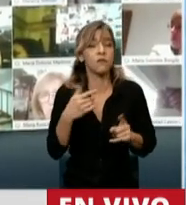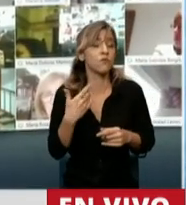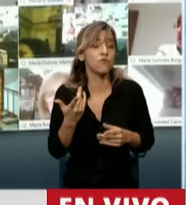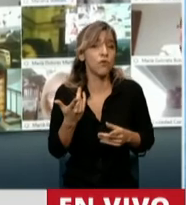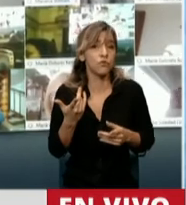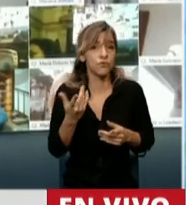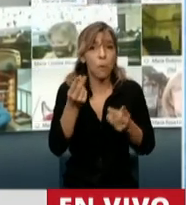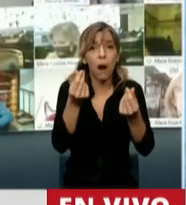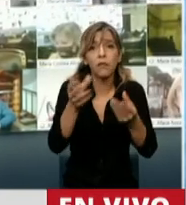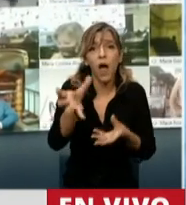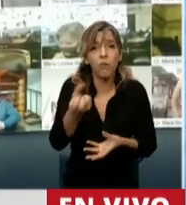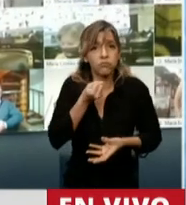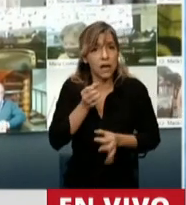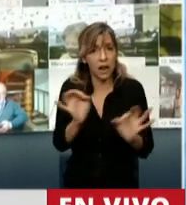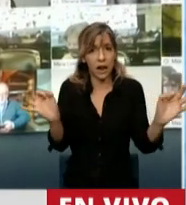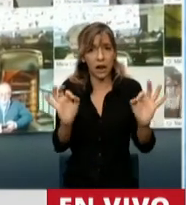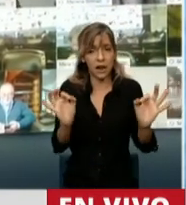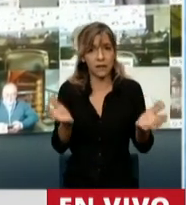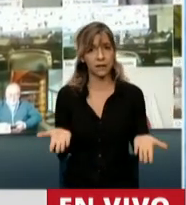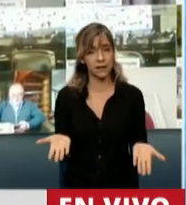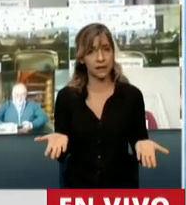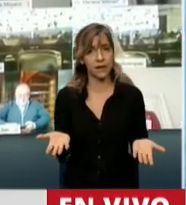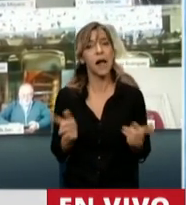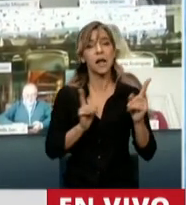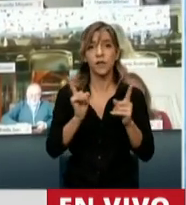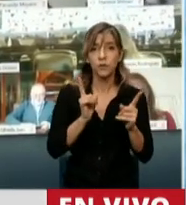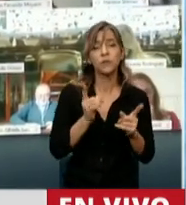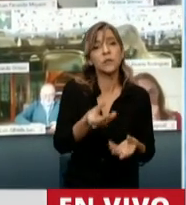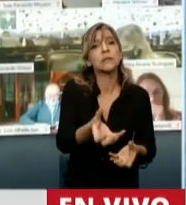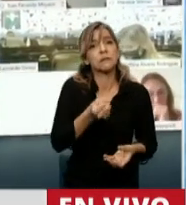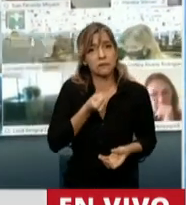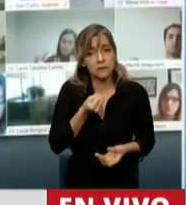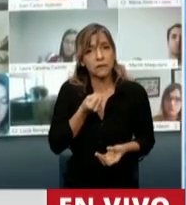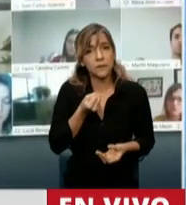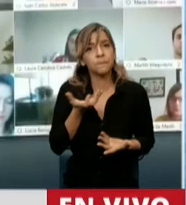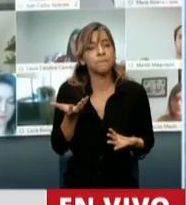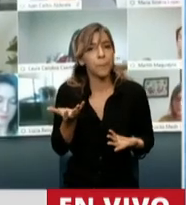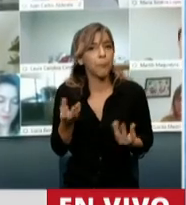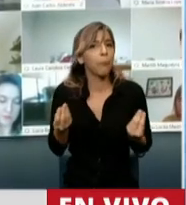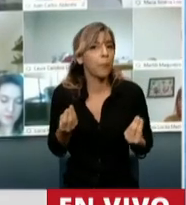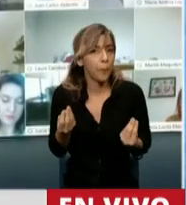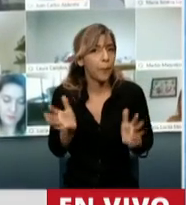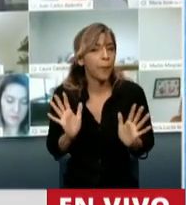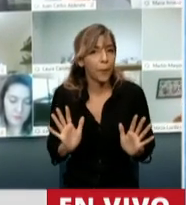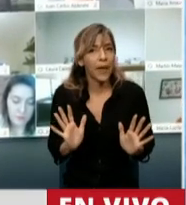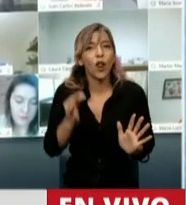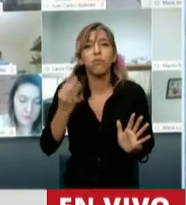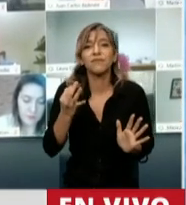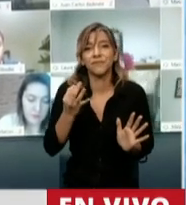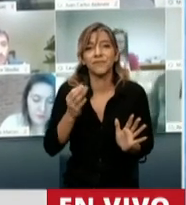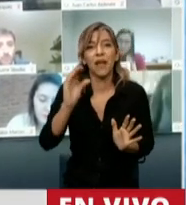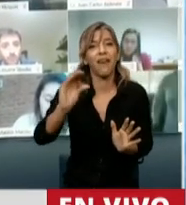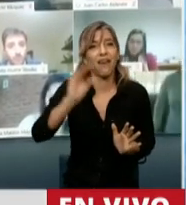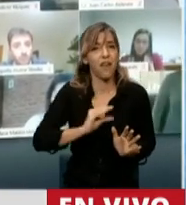coparticipación de esos fondos. Y los que recibieron algunos fue en función de la distribución de lo que son subsidios, el